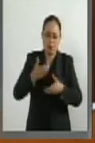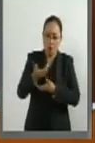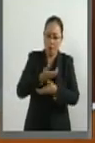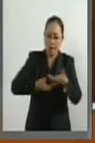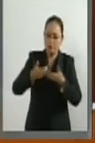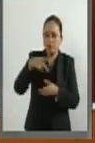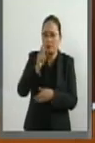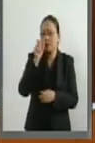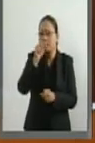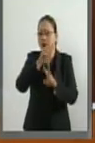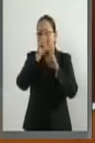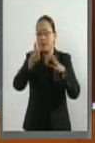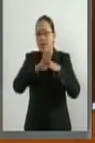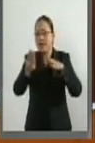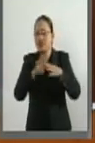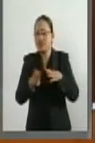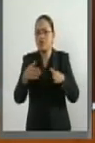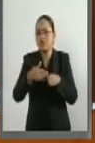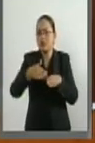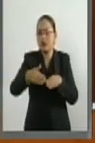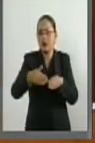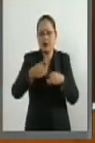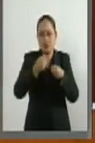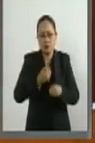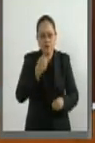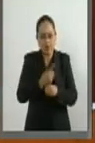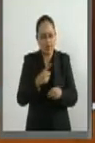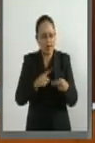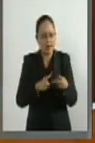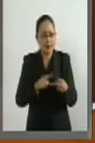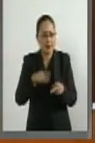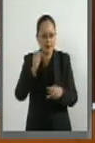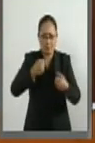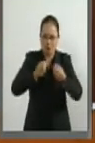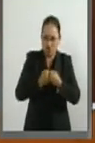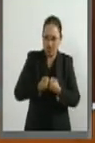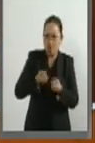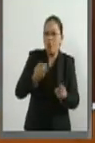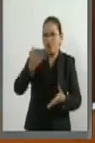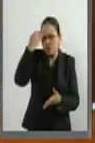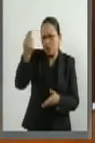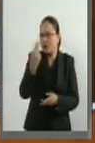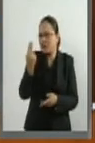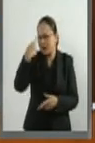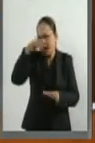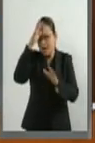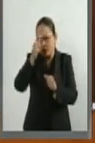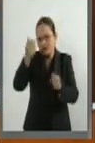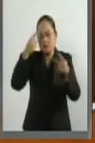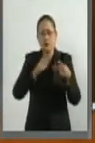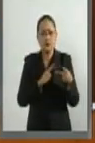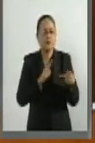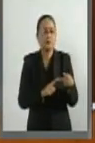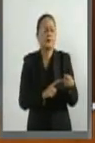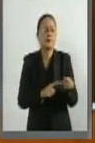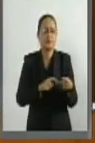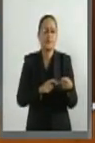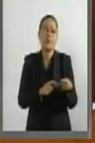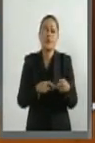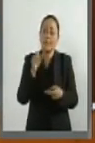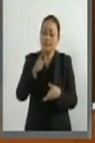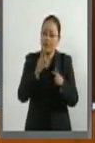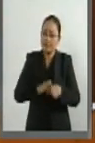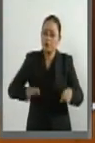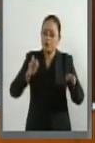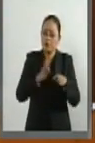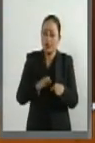también en materia de migración, de seguridad y en la frontera? Asimismo, es necesario tener claro